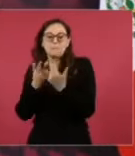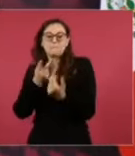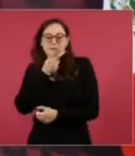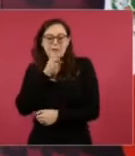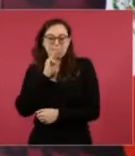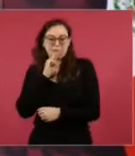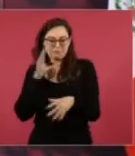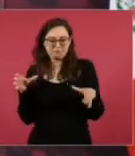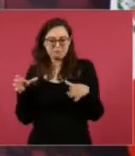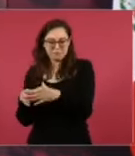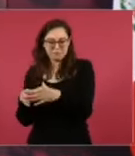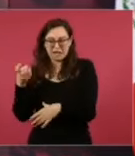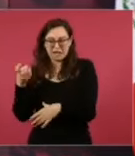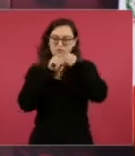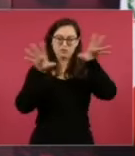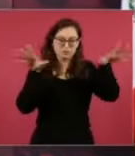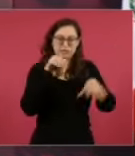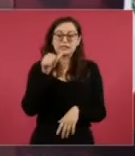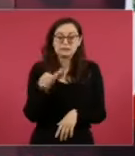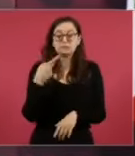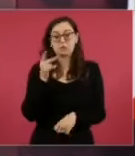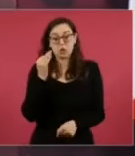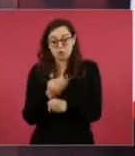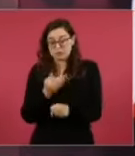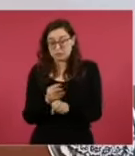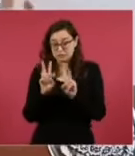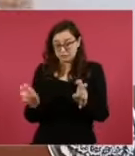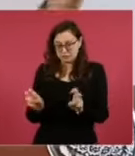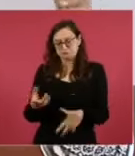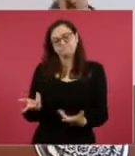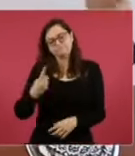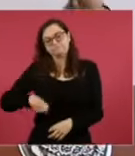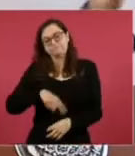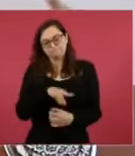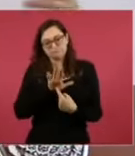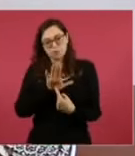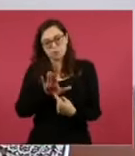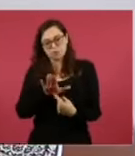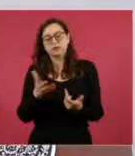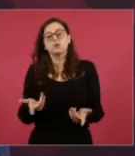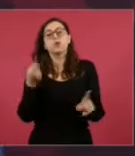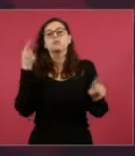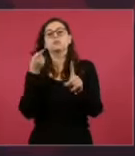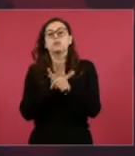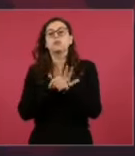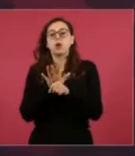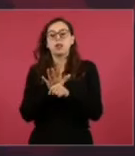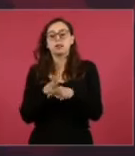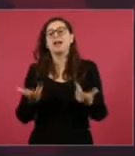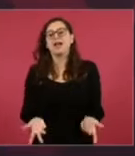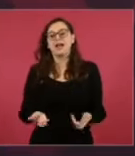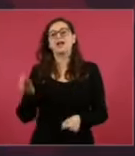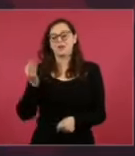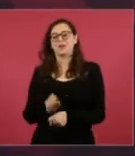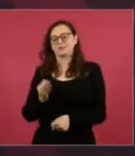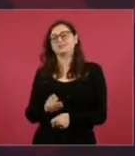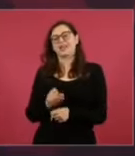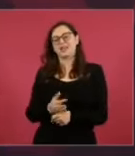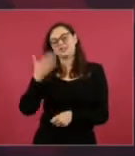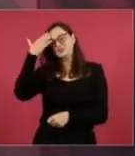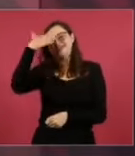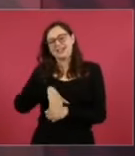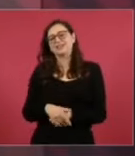sale este tema, y todo con el propósito de insinuar de que